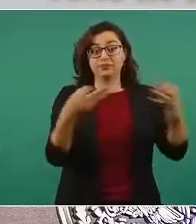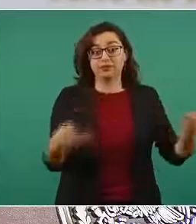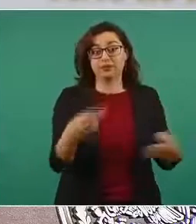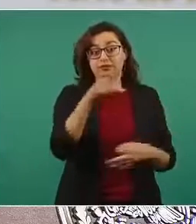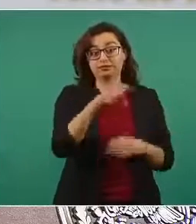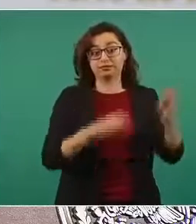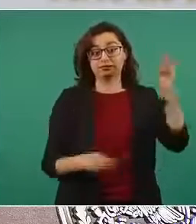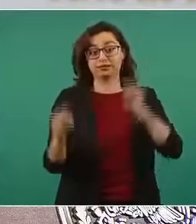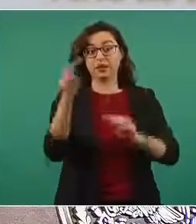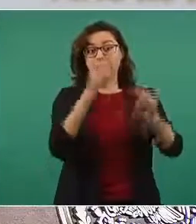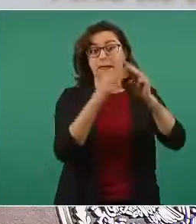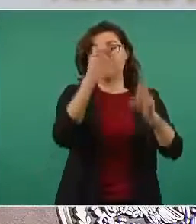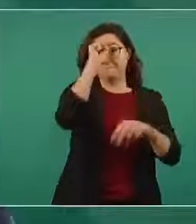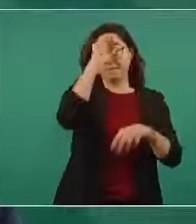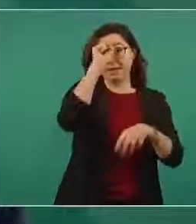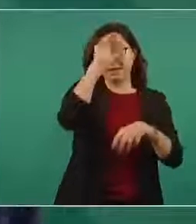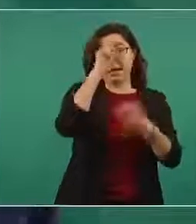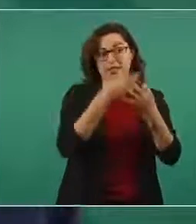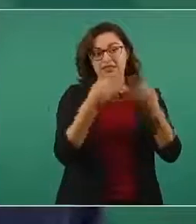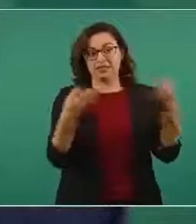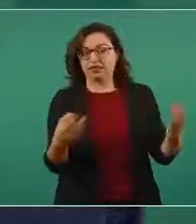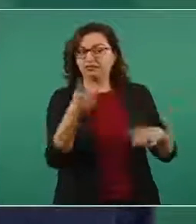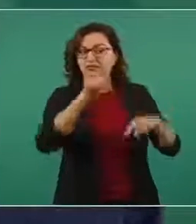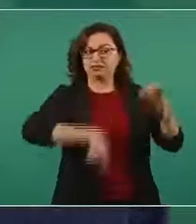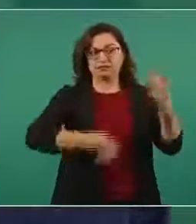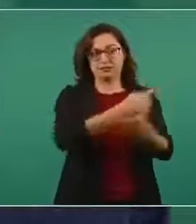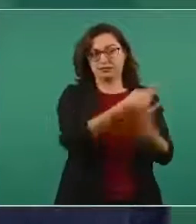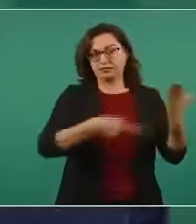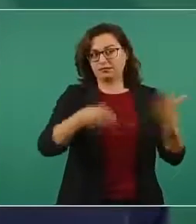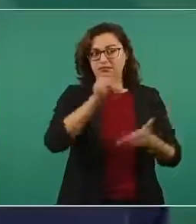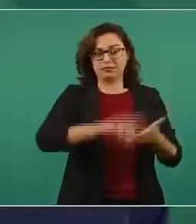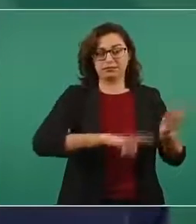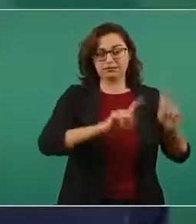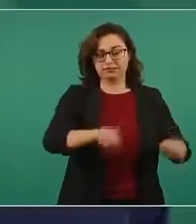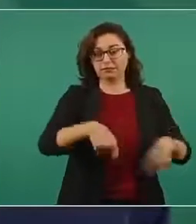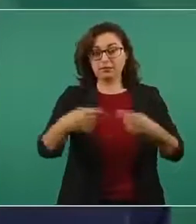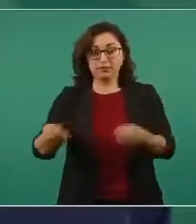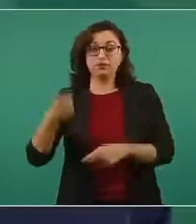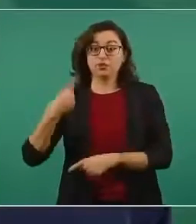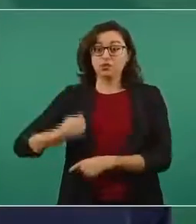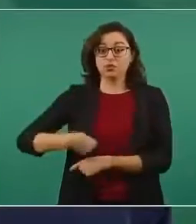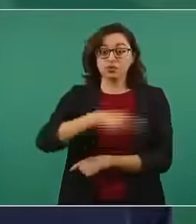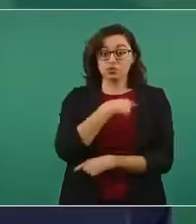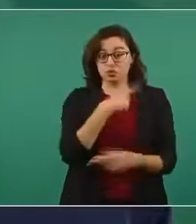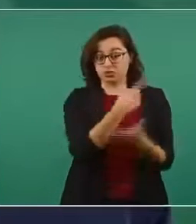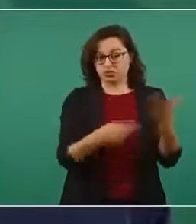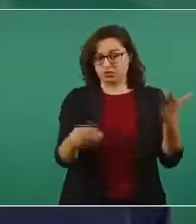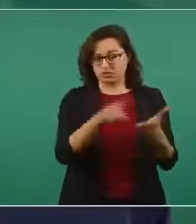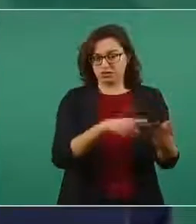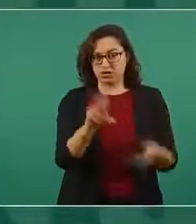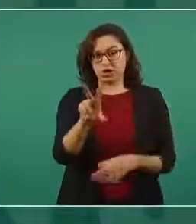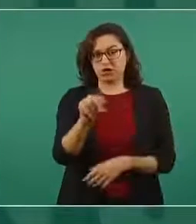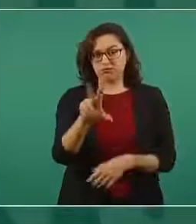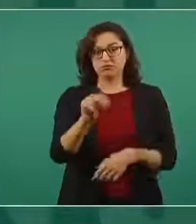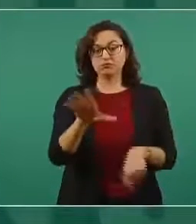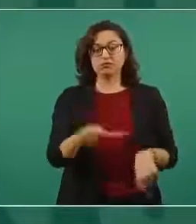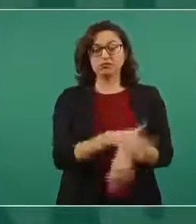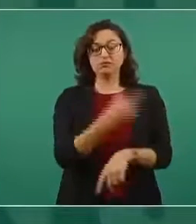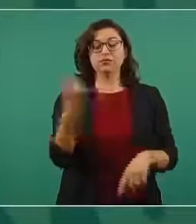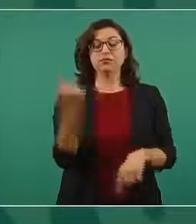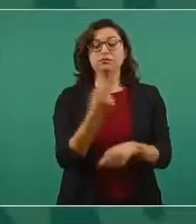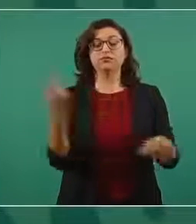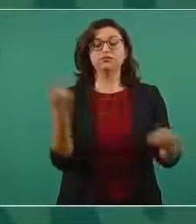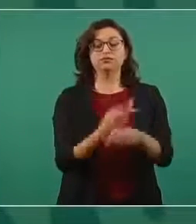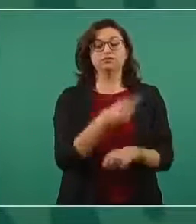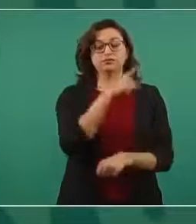no porque nosotros las hayamos cancelado sino porque como